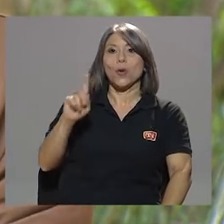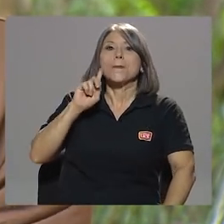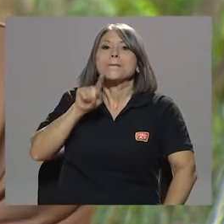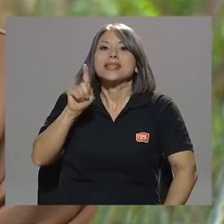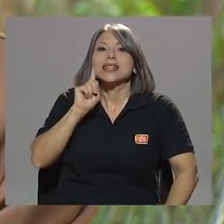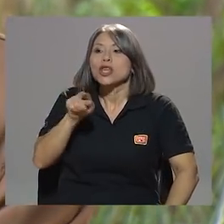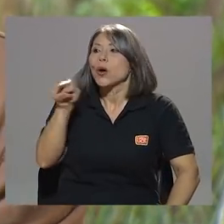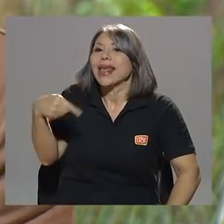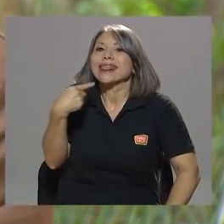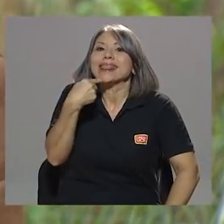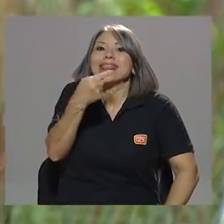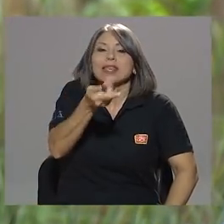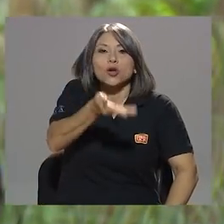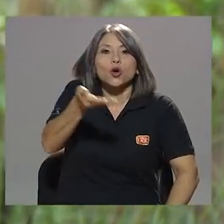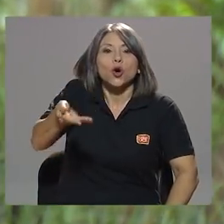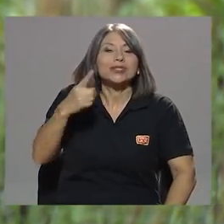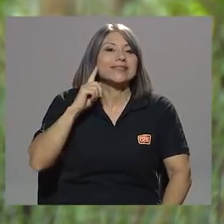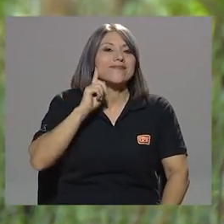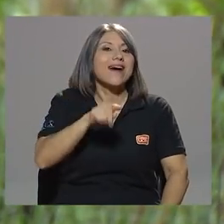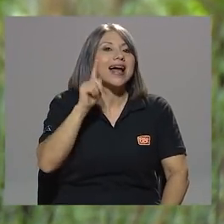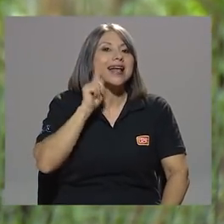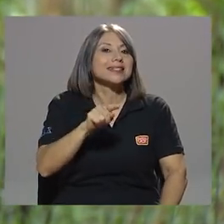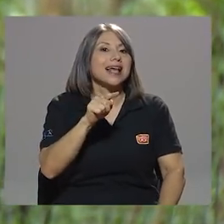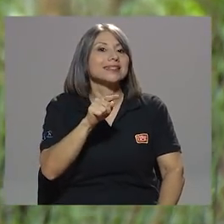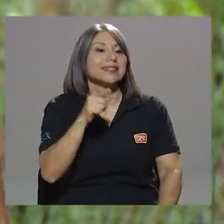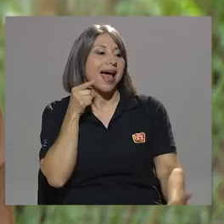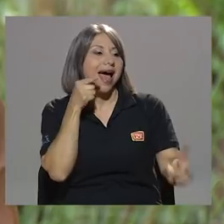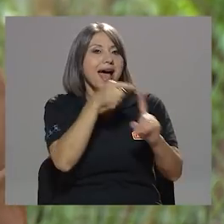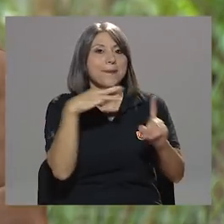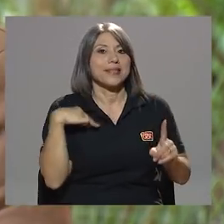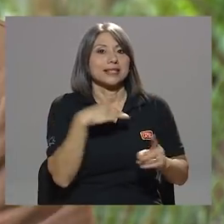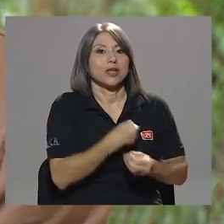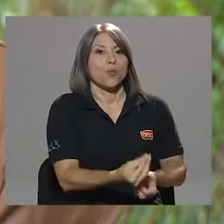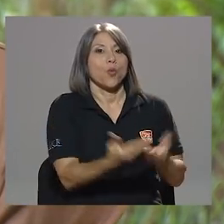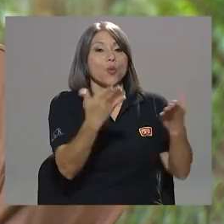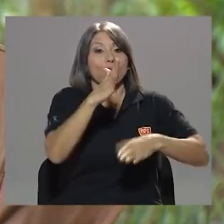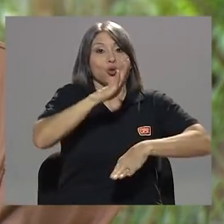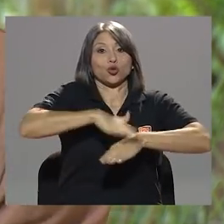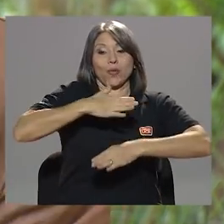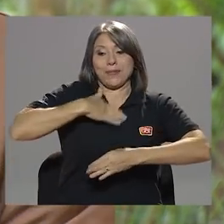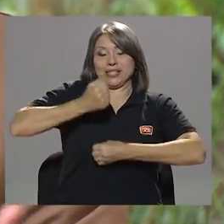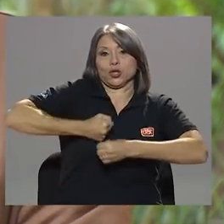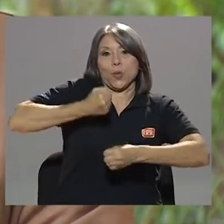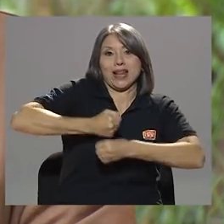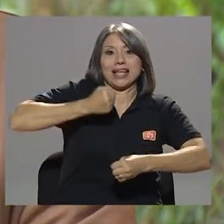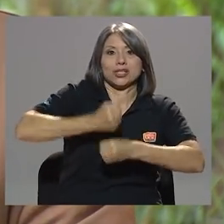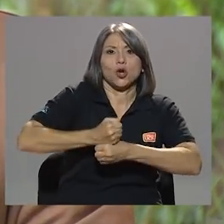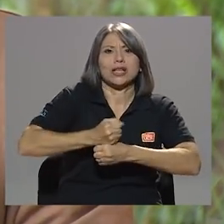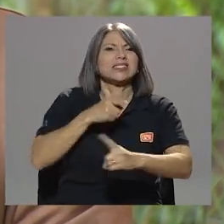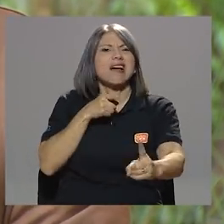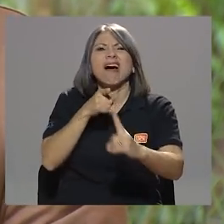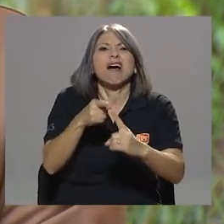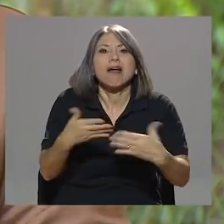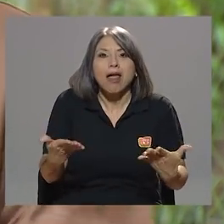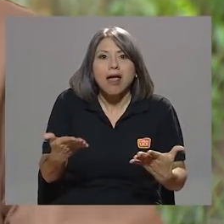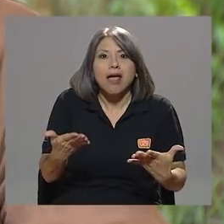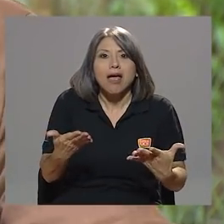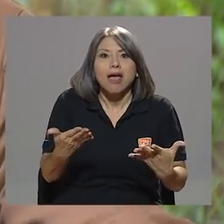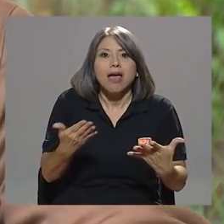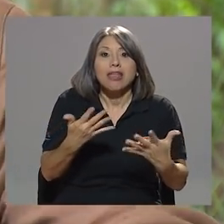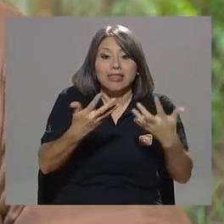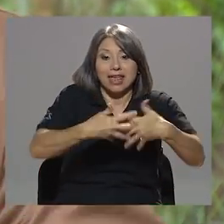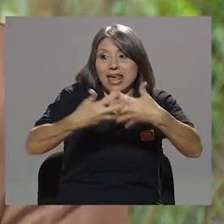Emitió datos falsos al Ministerio Público de mis operaciones. ¿Con tal de qué? De que